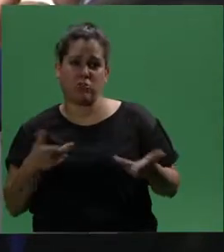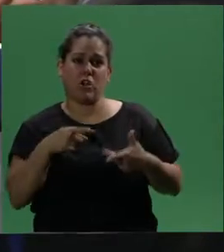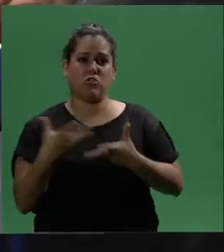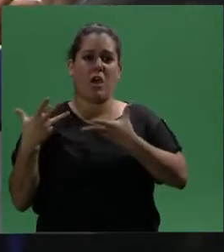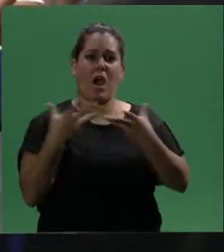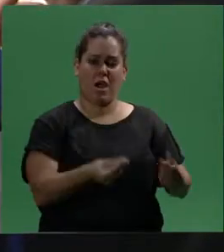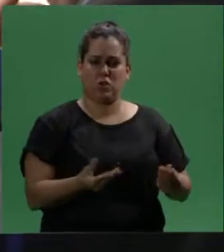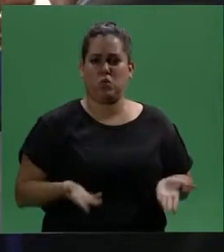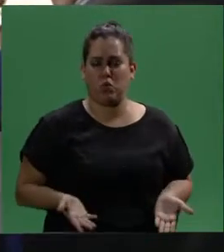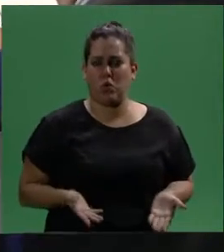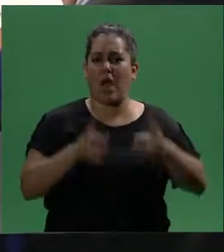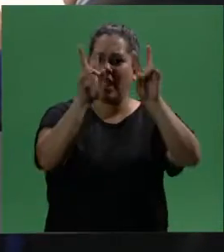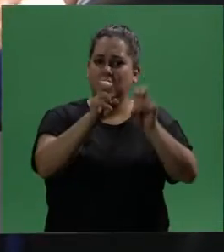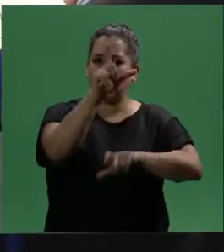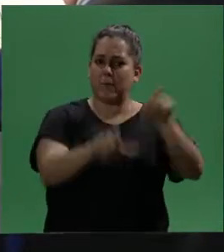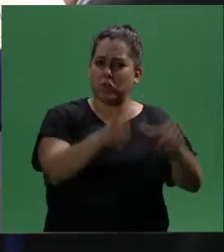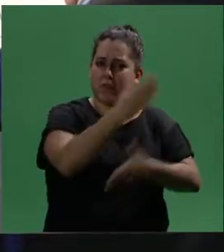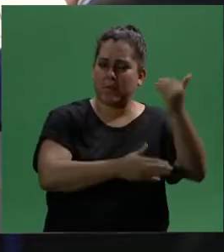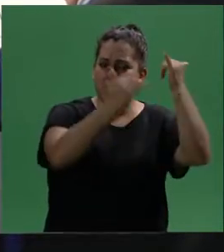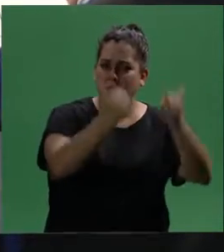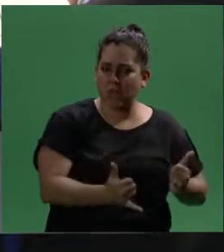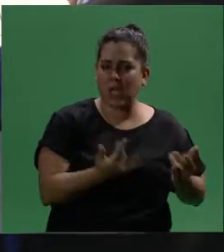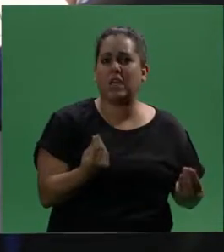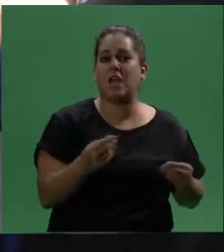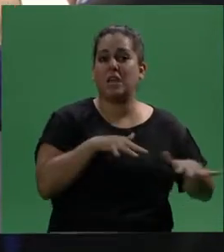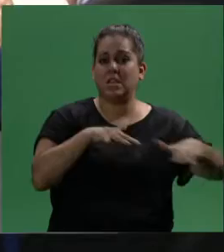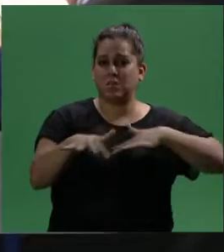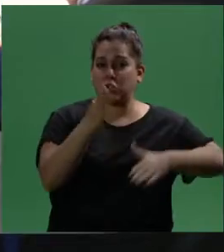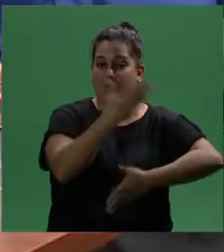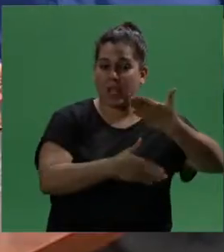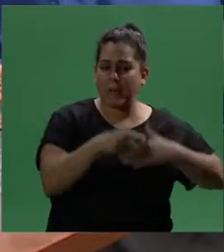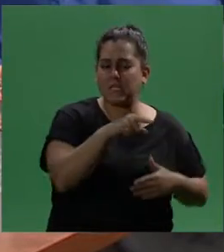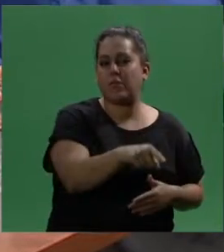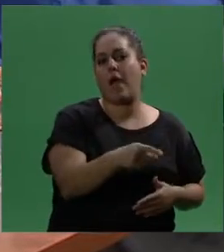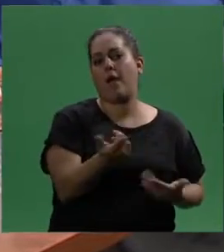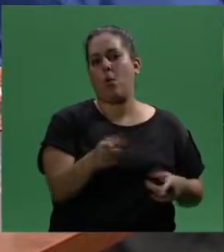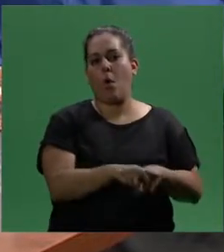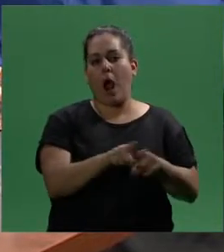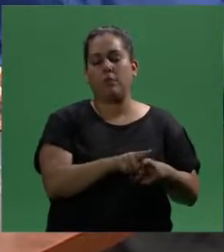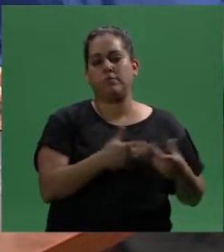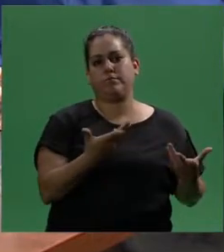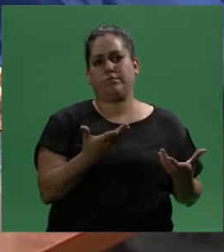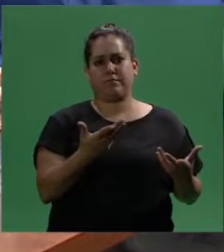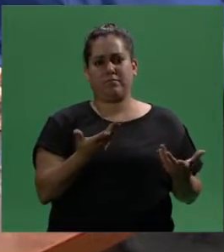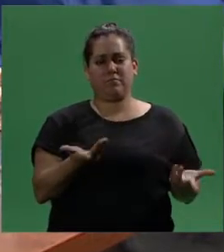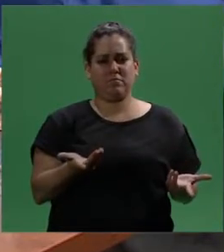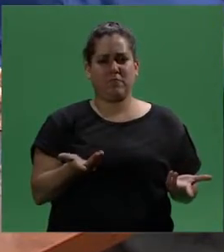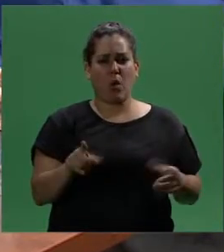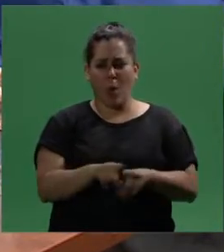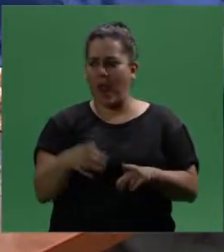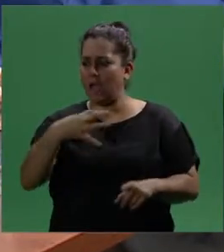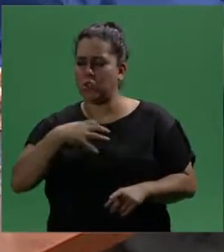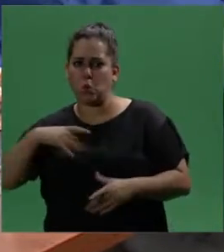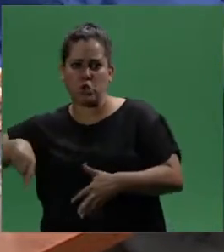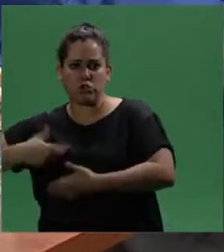Eso es lo que ayuda el tema de las personas con discapacidad, que la situación de discapacidad pone luz en todas esas